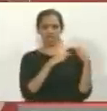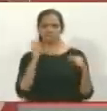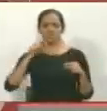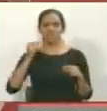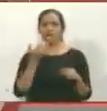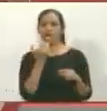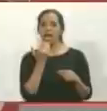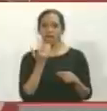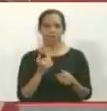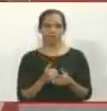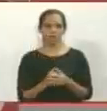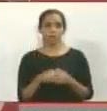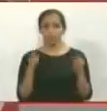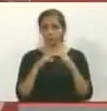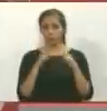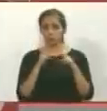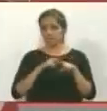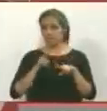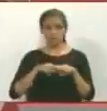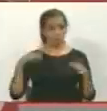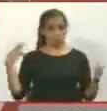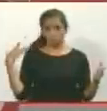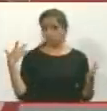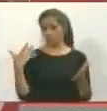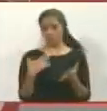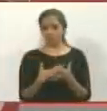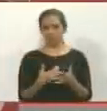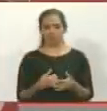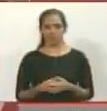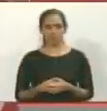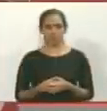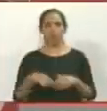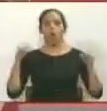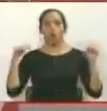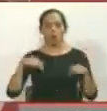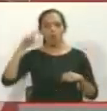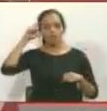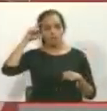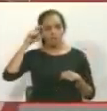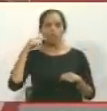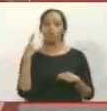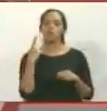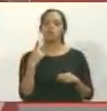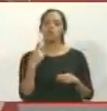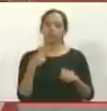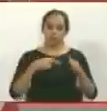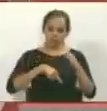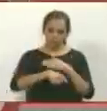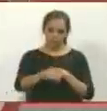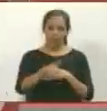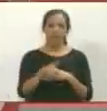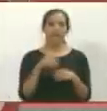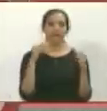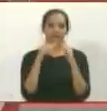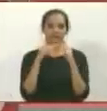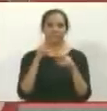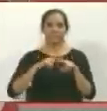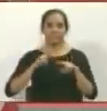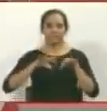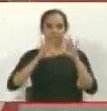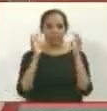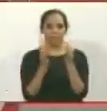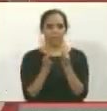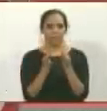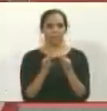algo. Como que conociera el niño de toda la vida. Hoy día, los únicos que han ido a la casa de ese niño y de esa familia